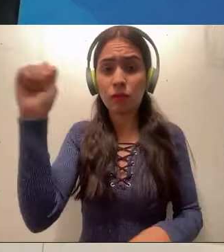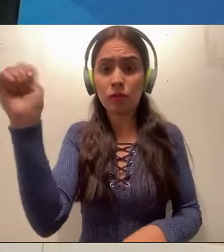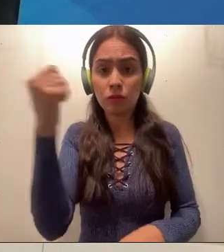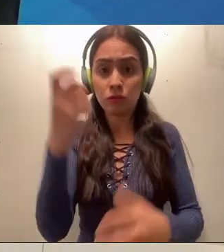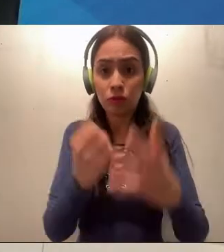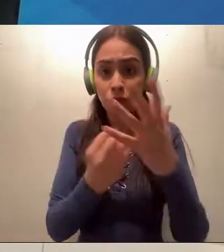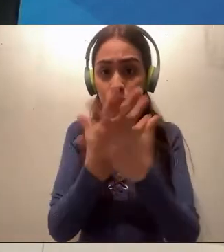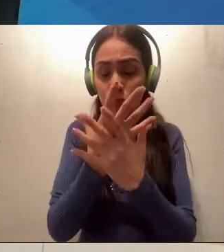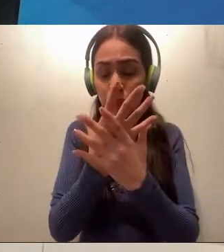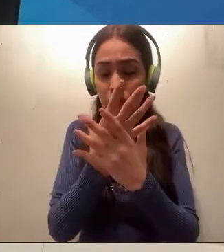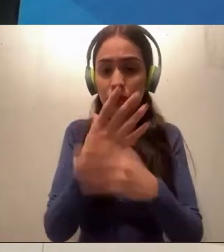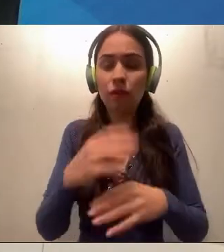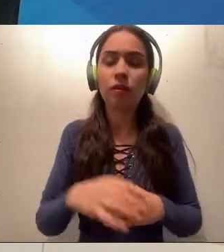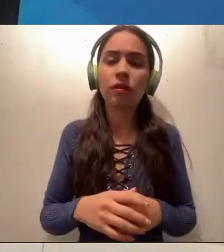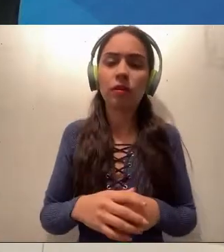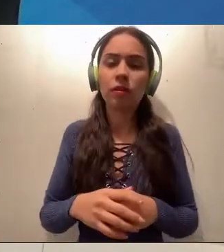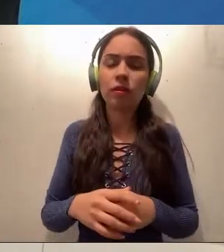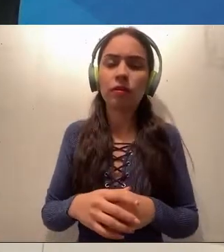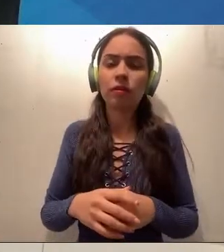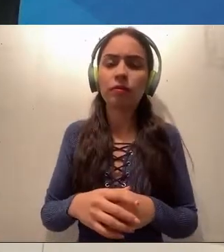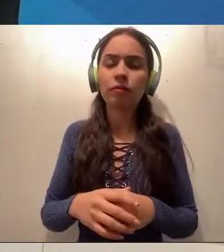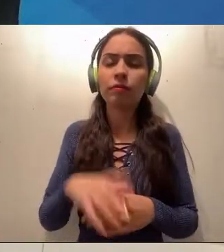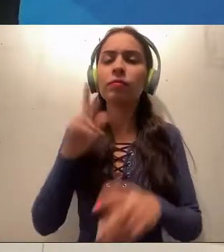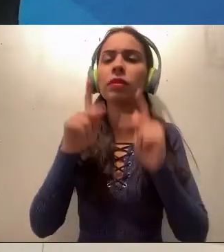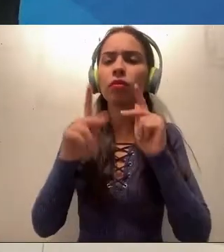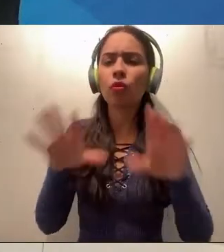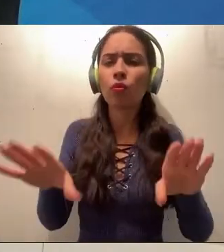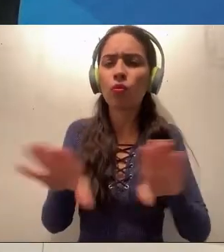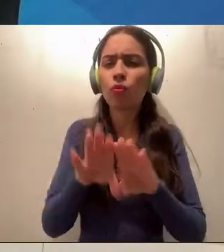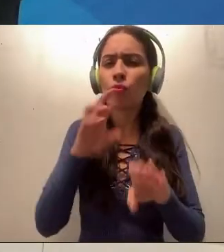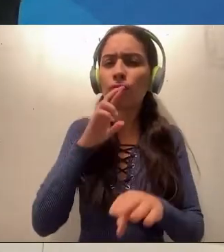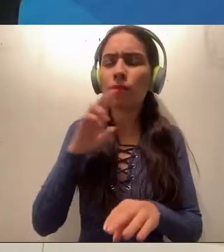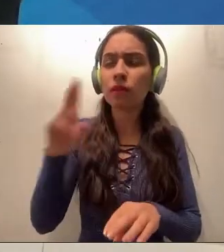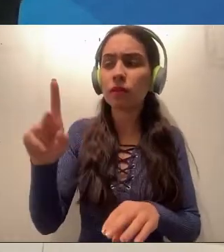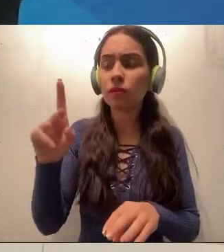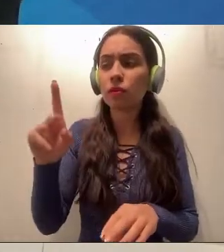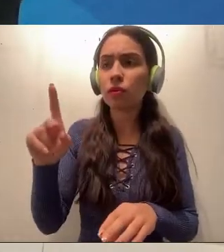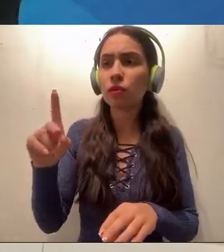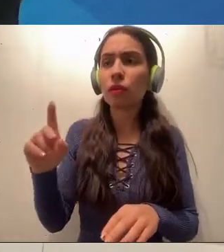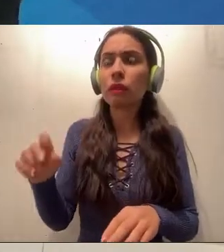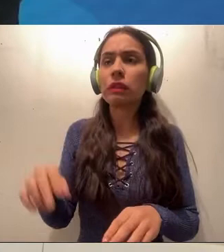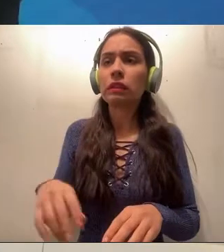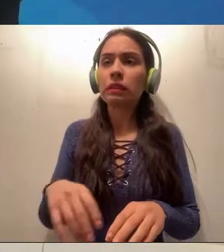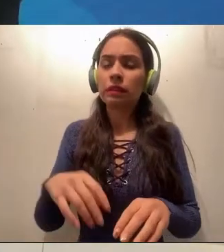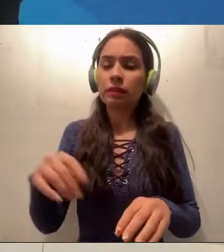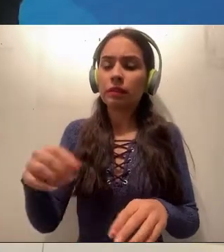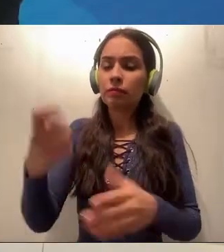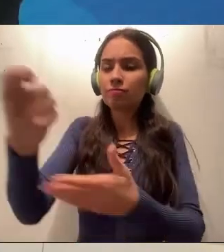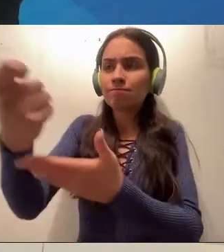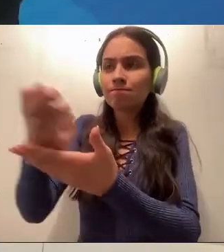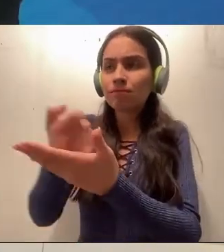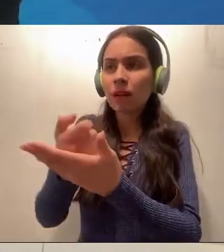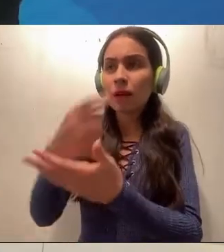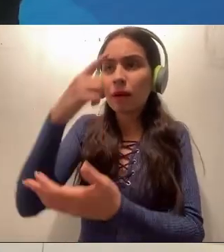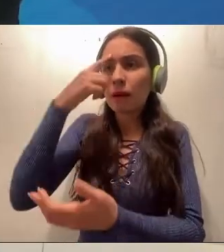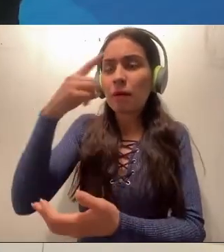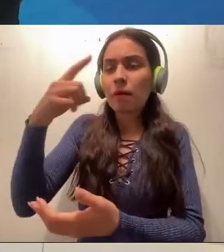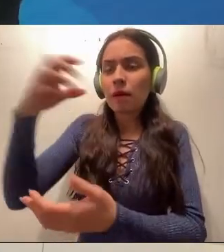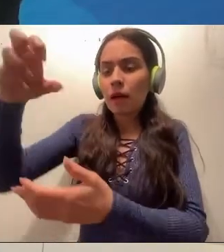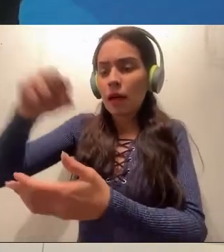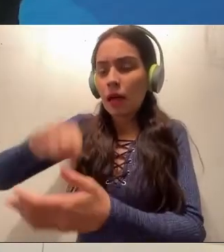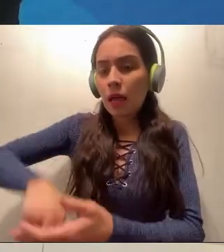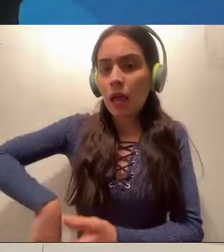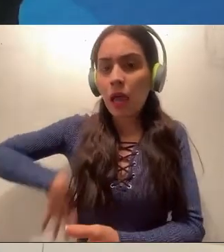cómo se va a mejorar el sistema de recaudo, cuál es el monto para obra pública y obras